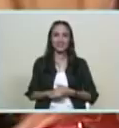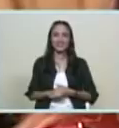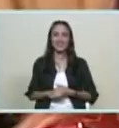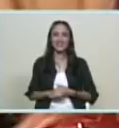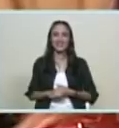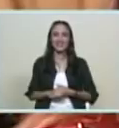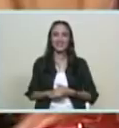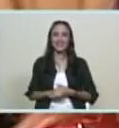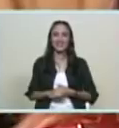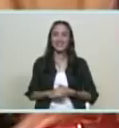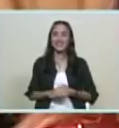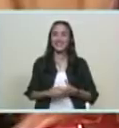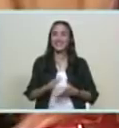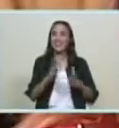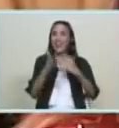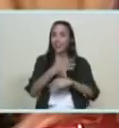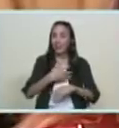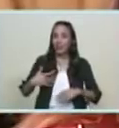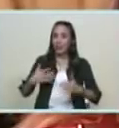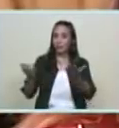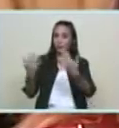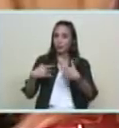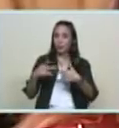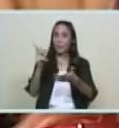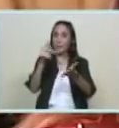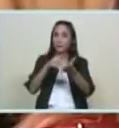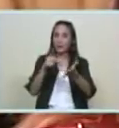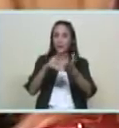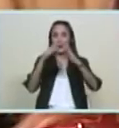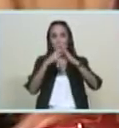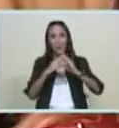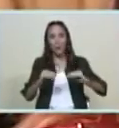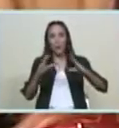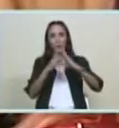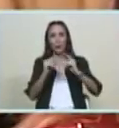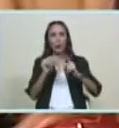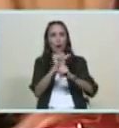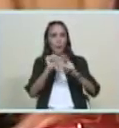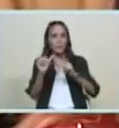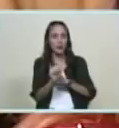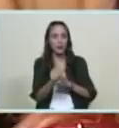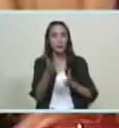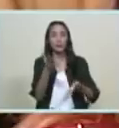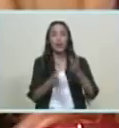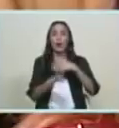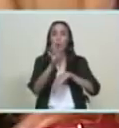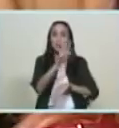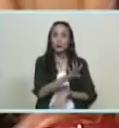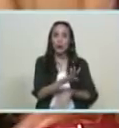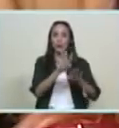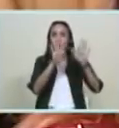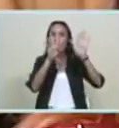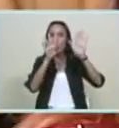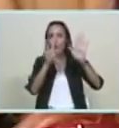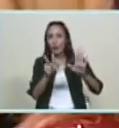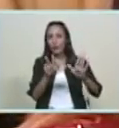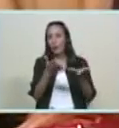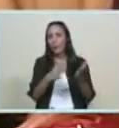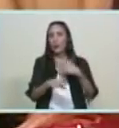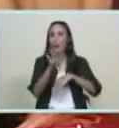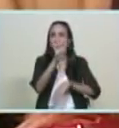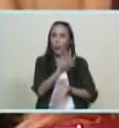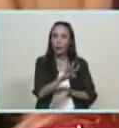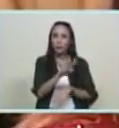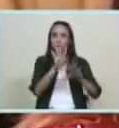a ese colectivo que va a disfrutar de nuestros espacios naturales en las 498 playas que